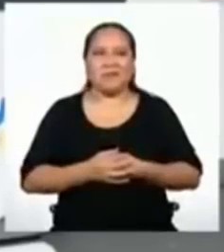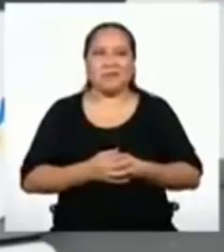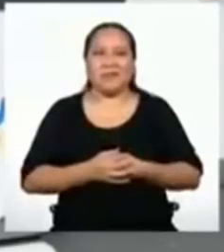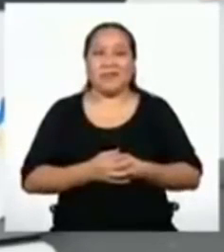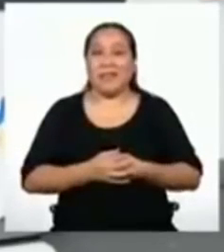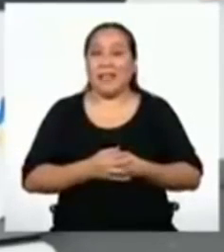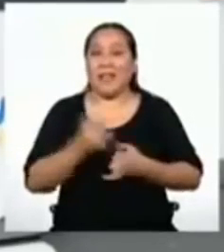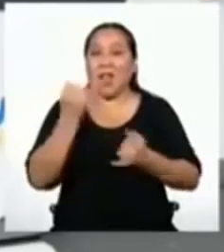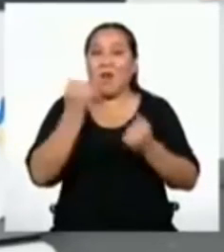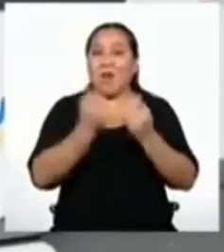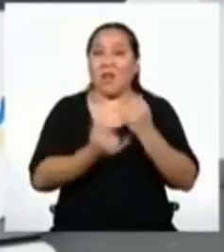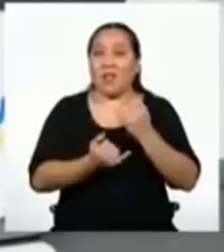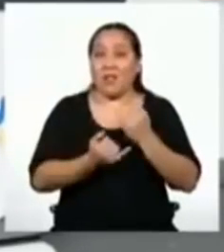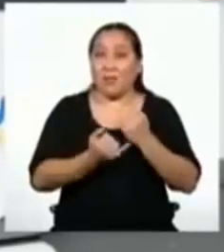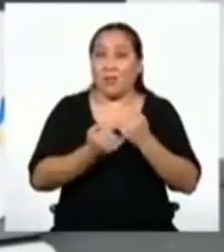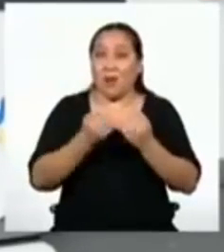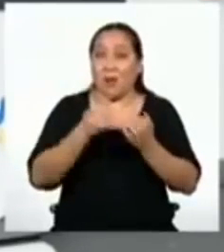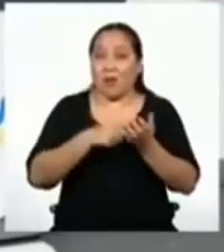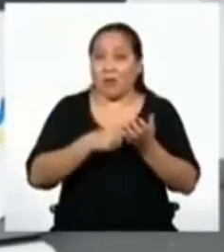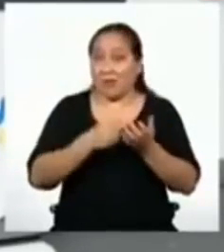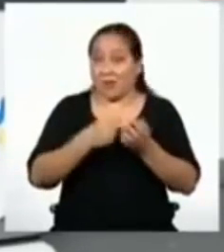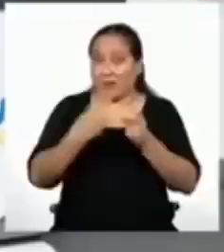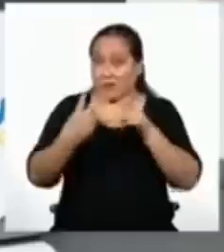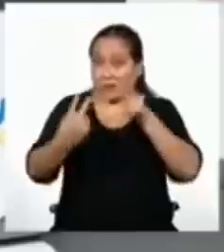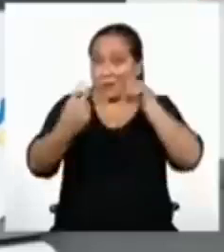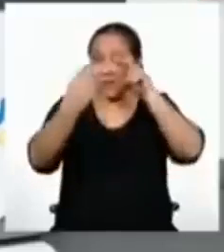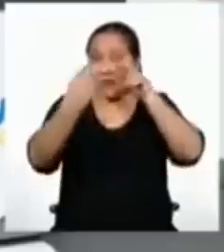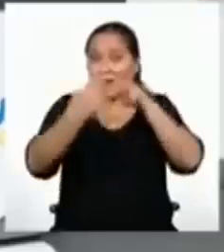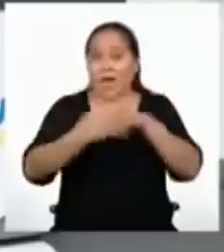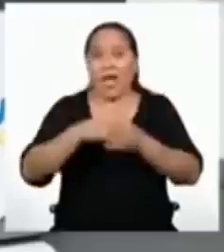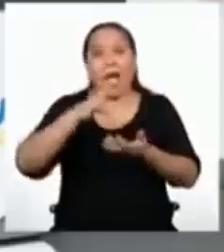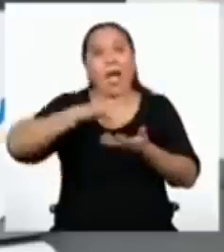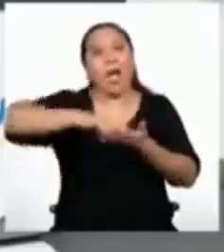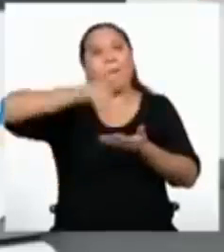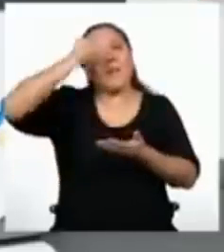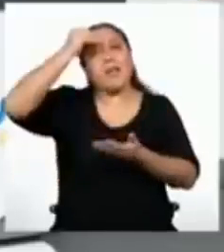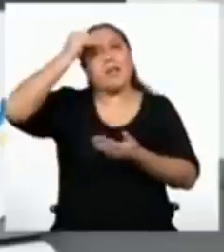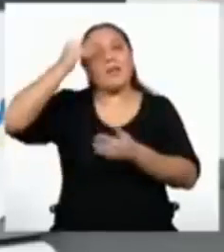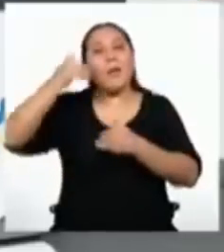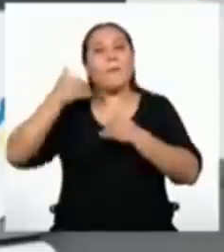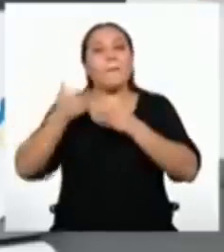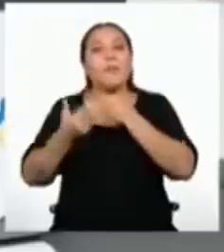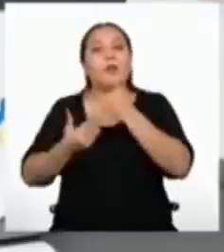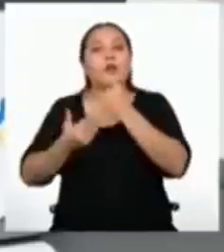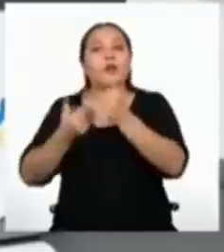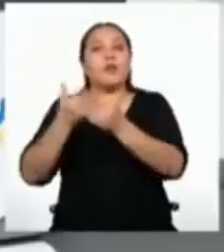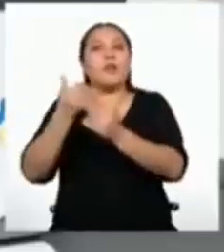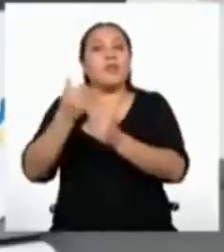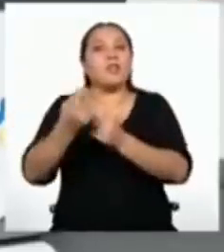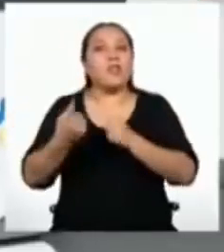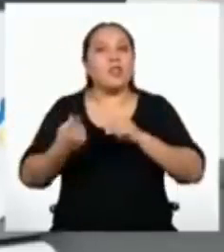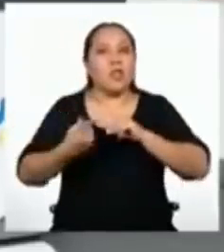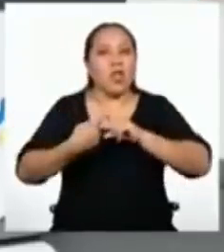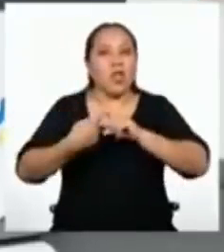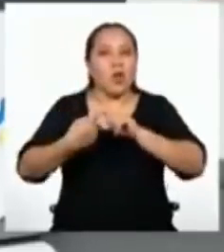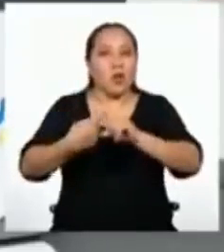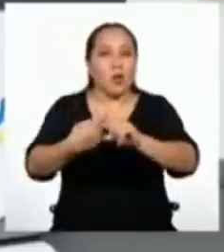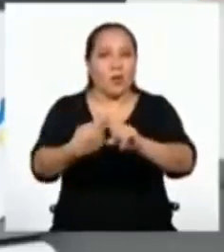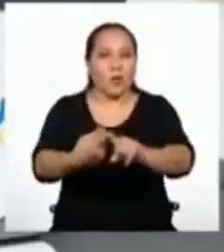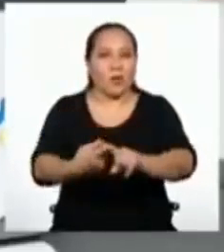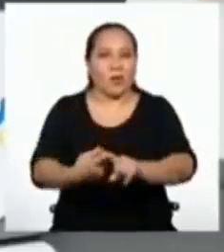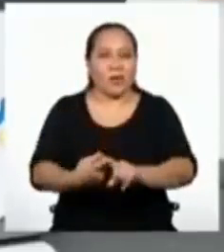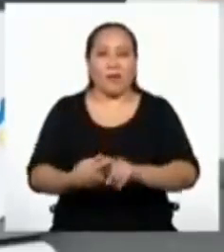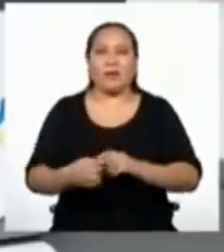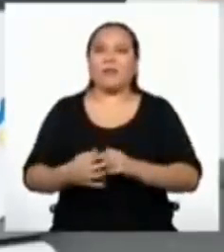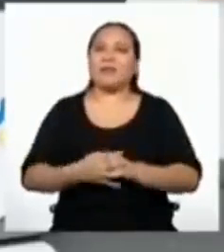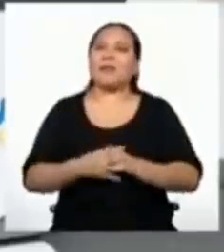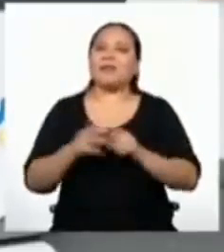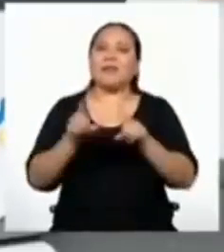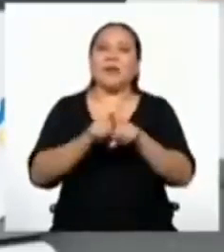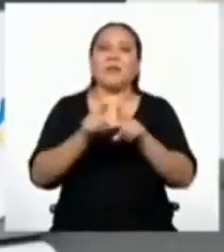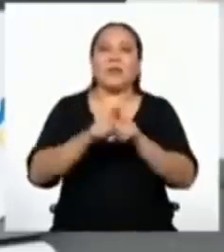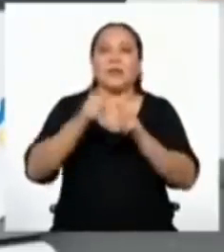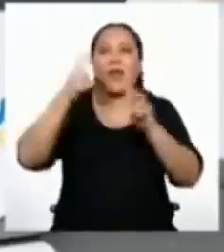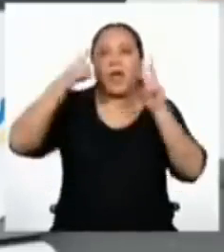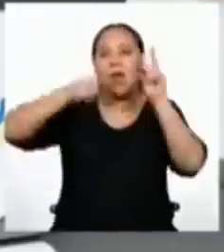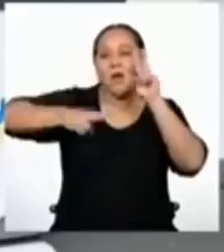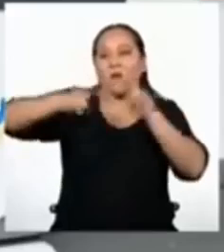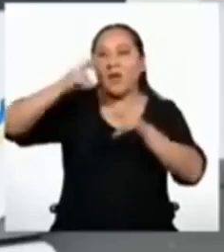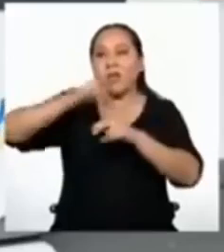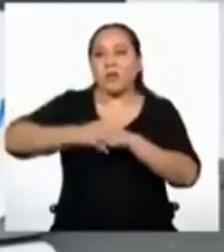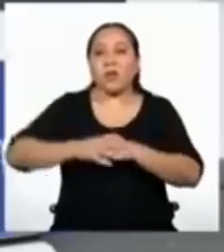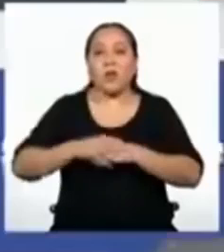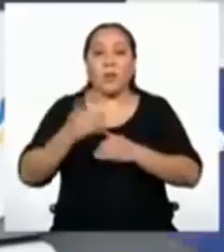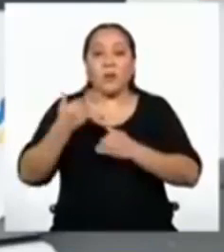La última vez que nos vimos, aprendimos sobre las progresiones geométricas. Sobre todo a identificar si una progresión